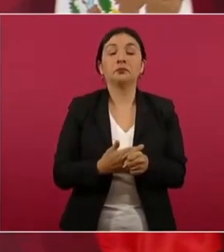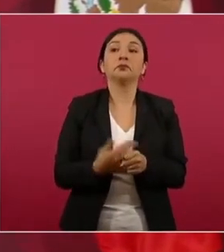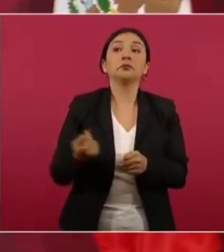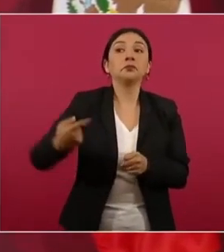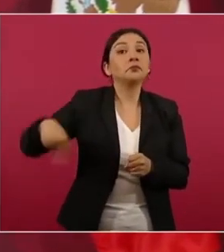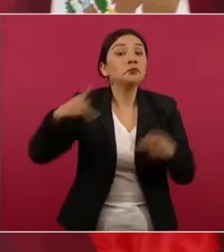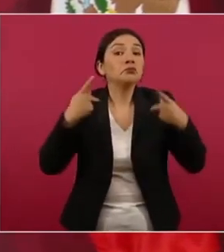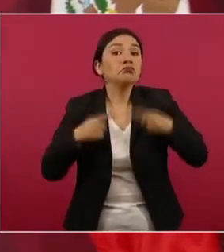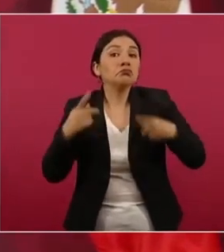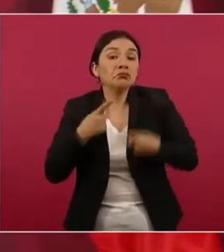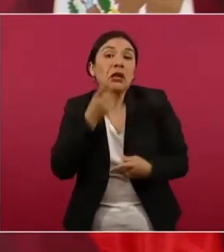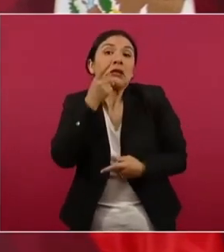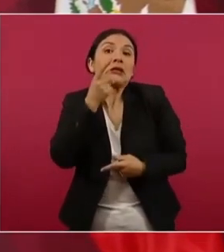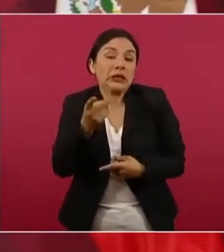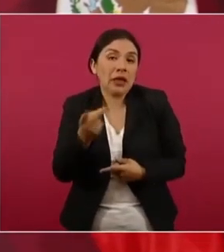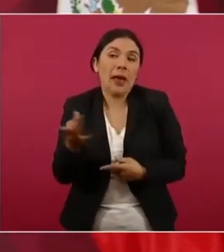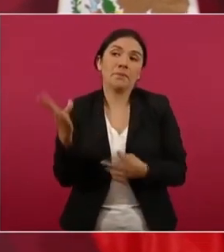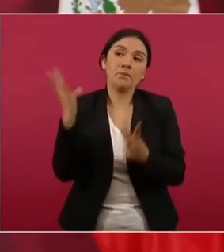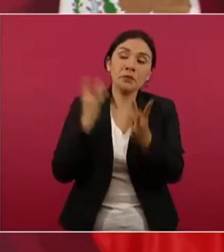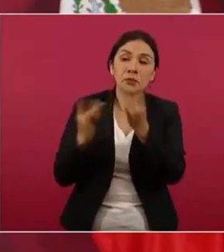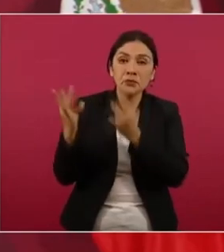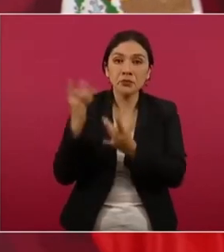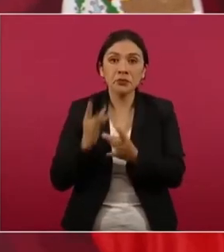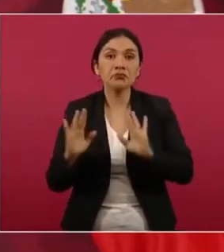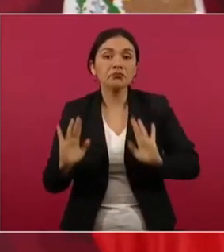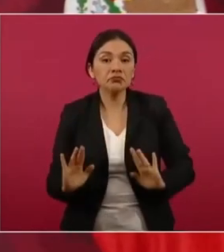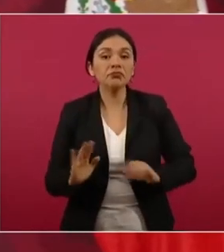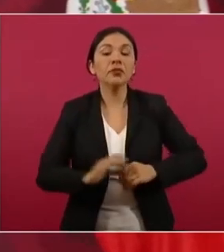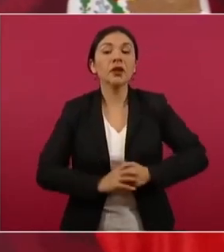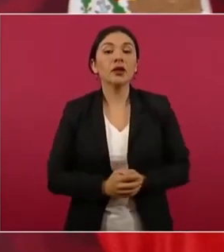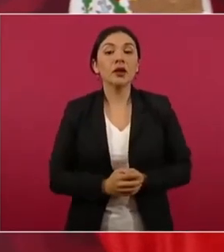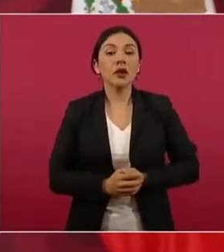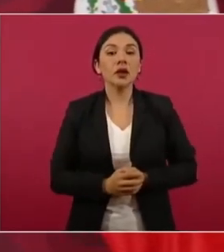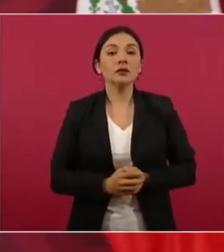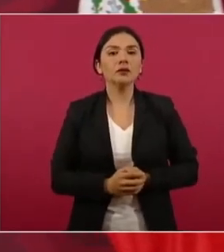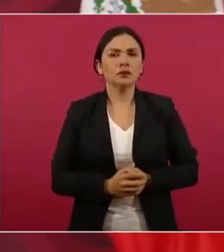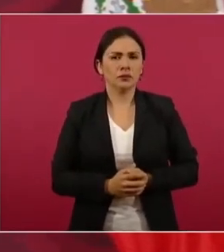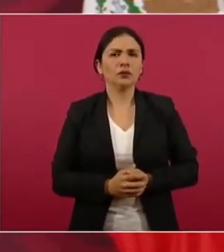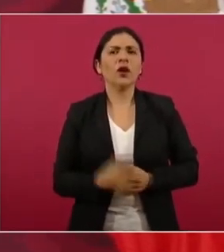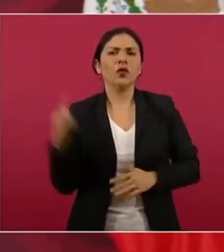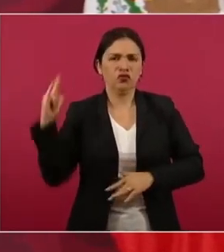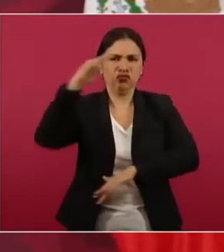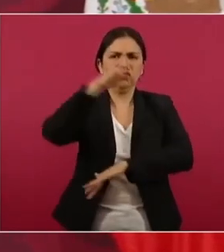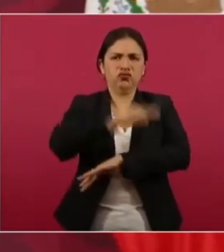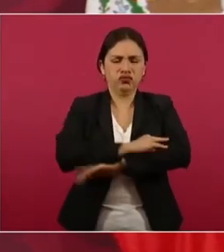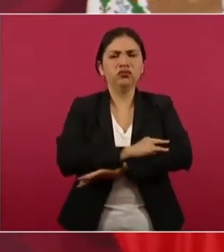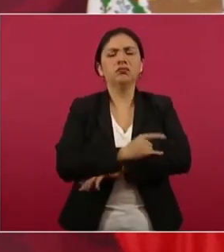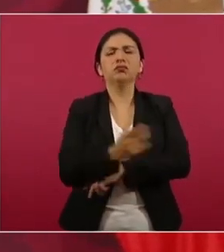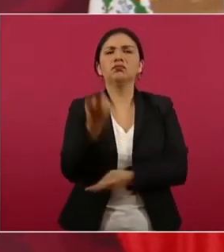empiezan a bajar del avión.